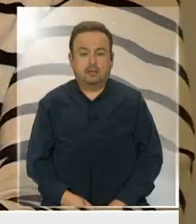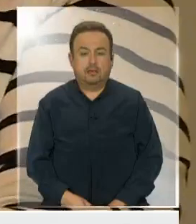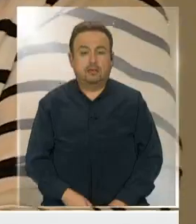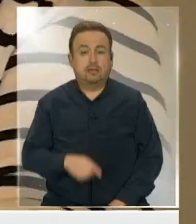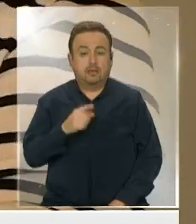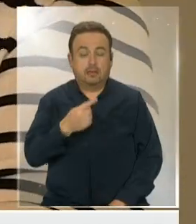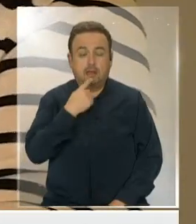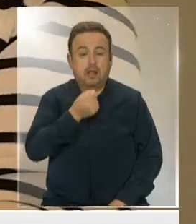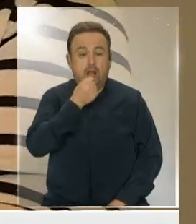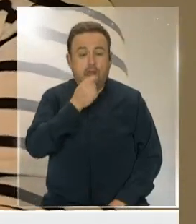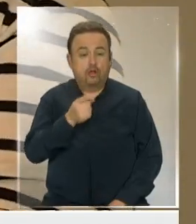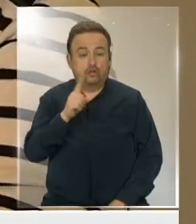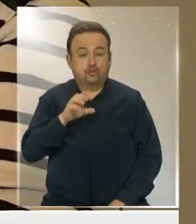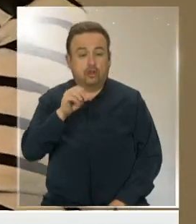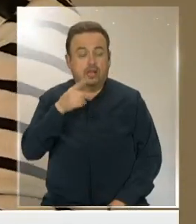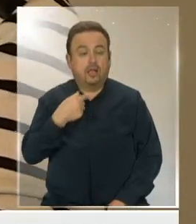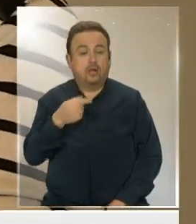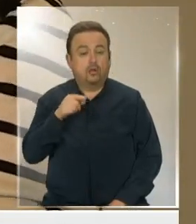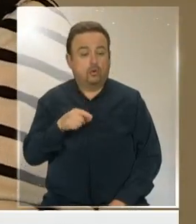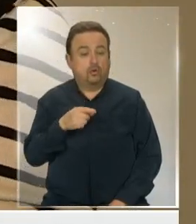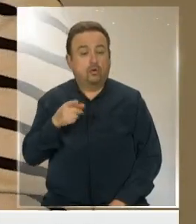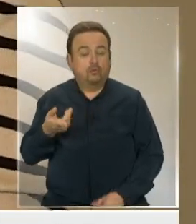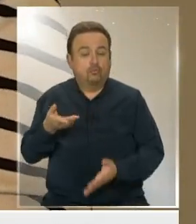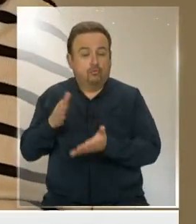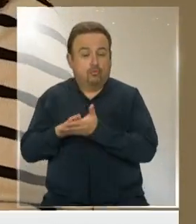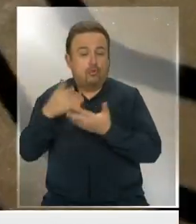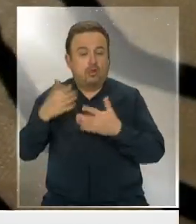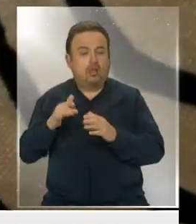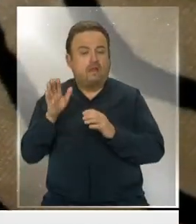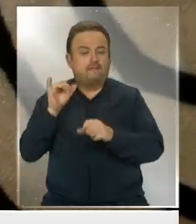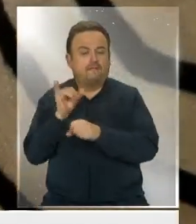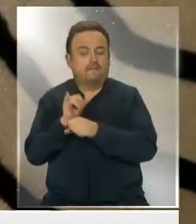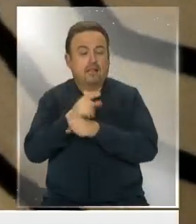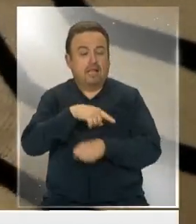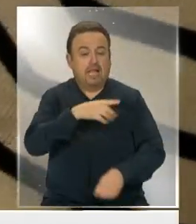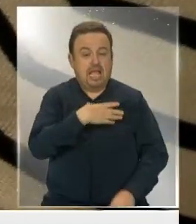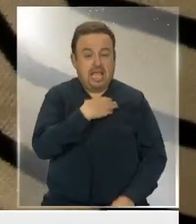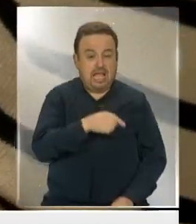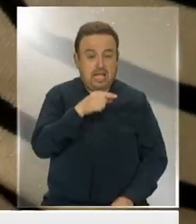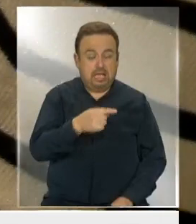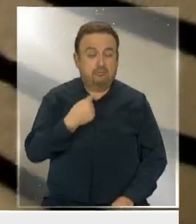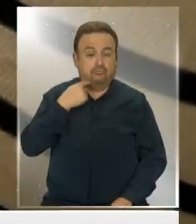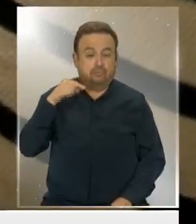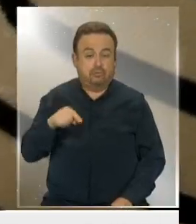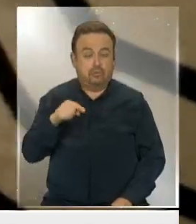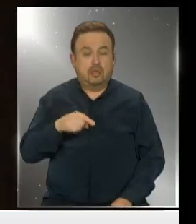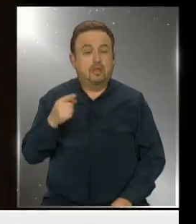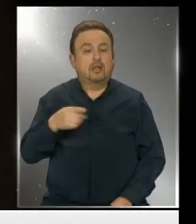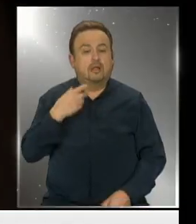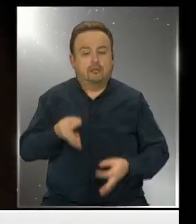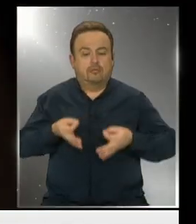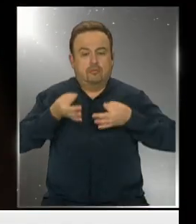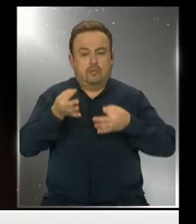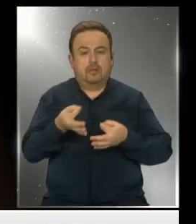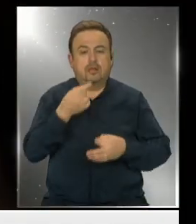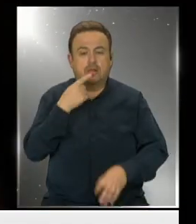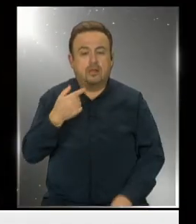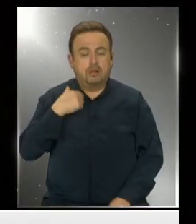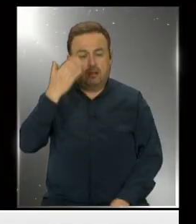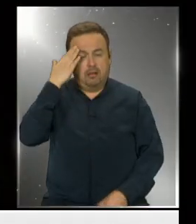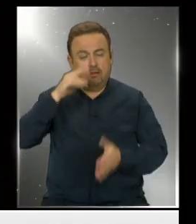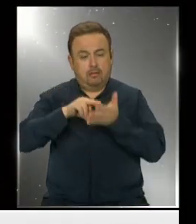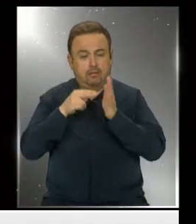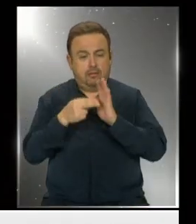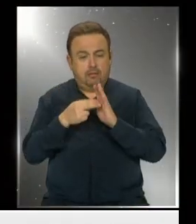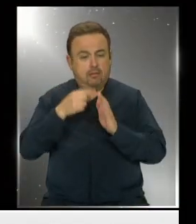Según denuncia Soledad, su suegro y fallecido habría sido estafado por uno de los hijos del afectado. La víctima presentaba deficiencia mental